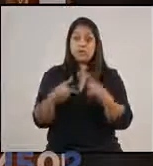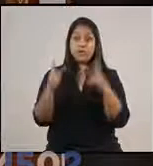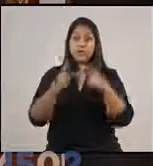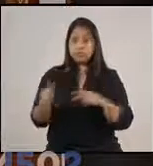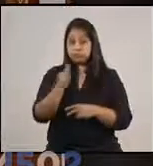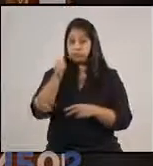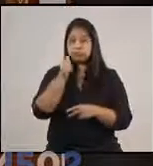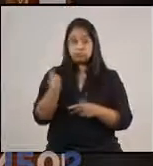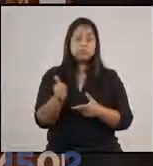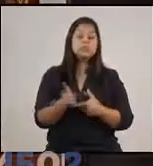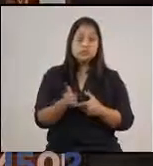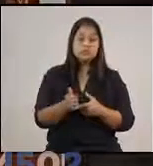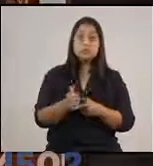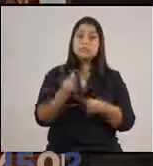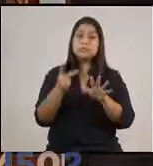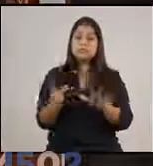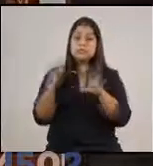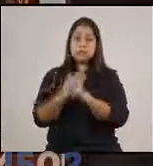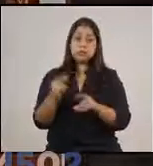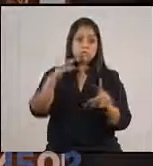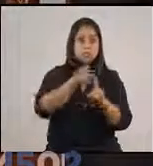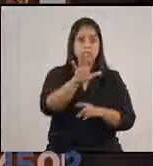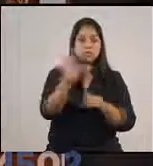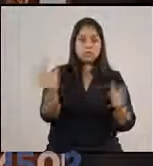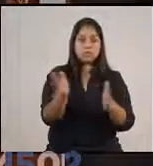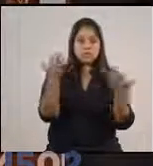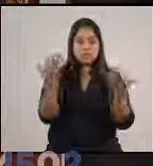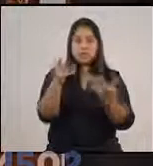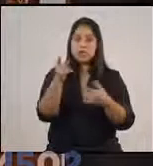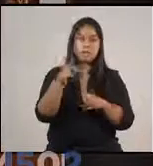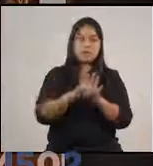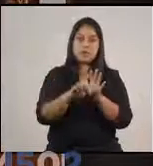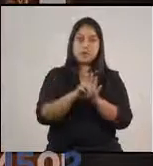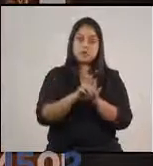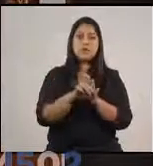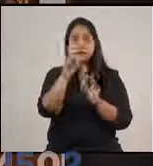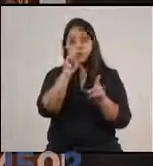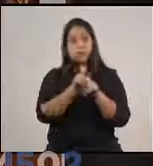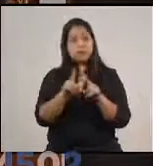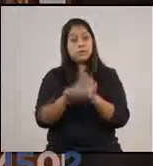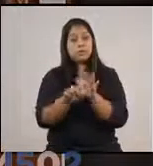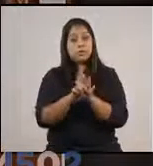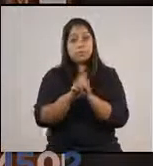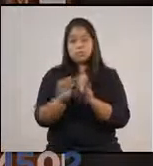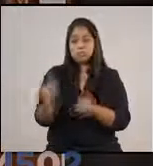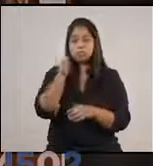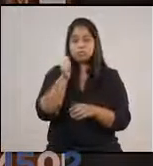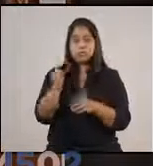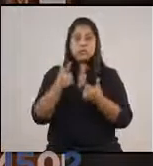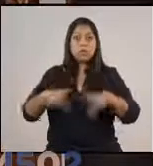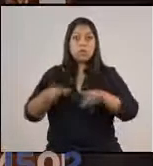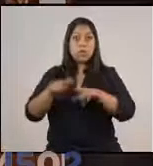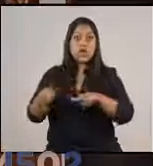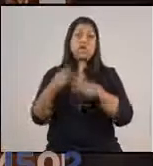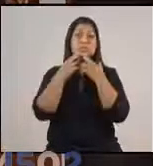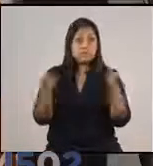alcohólicas o fermentadas de 7 de la noche a 5 de la mañana del día siguiente y queda terminantemente prohibido el consumo en lugares y